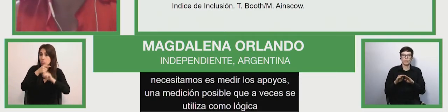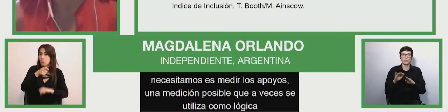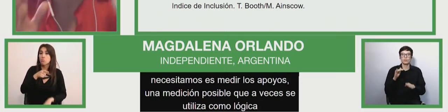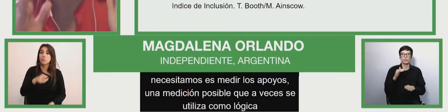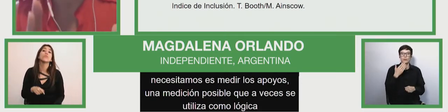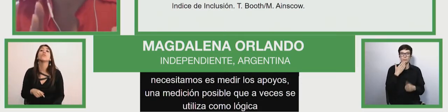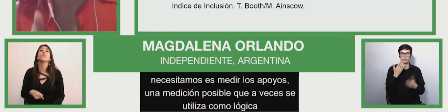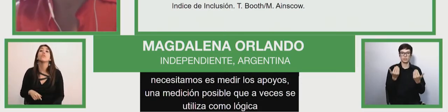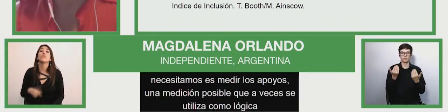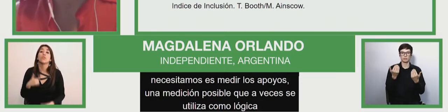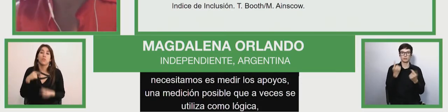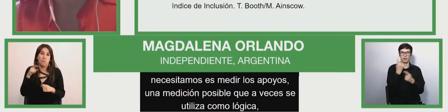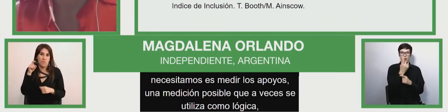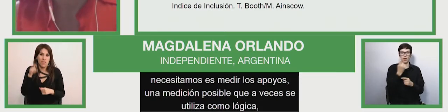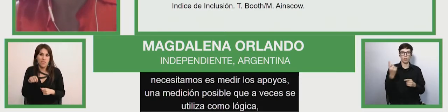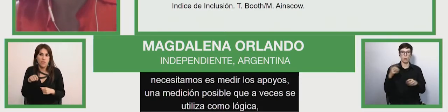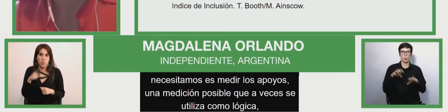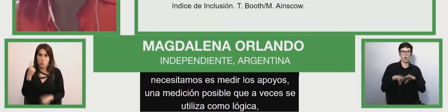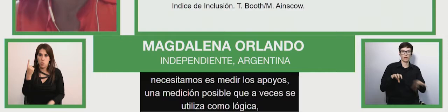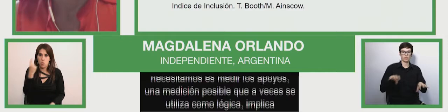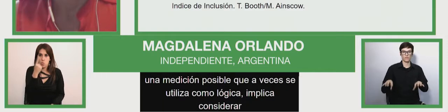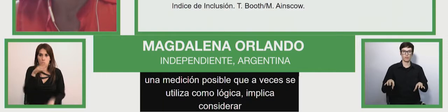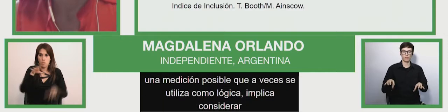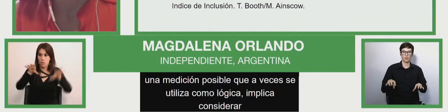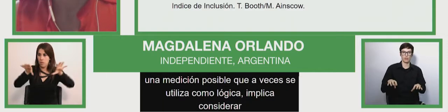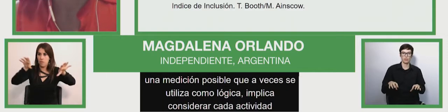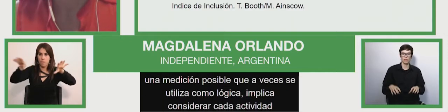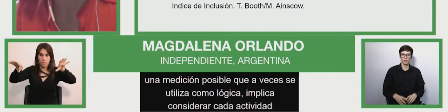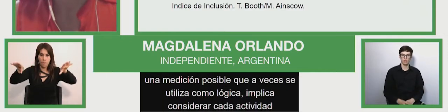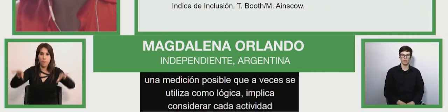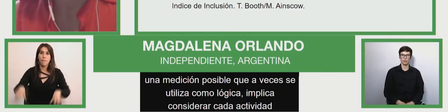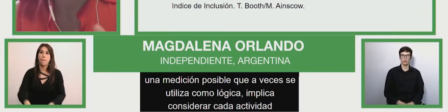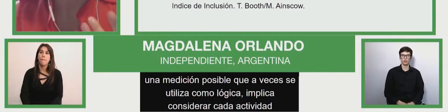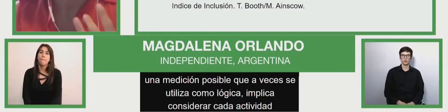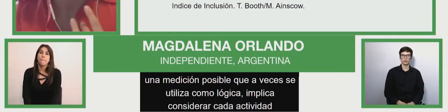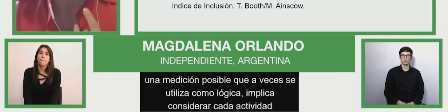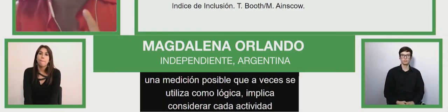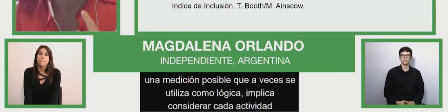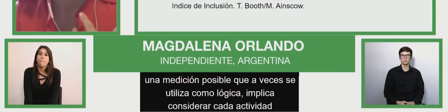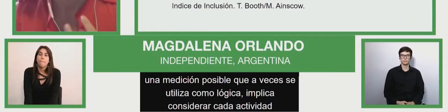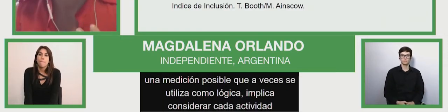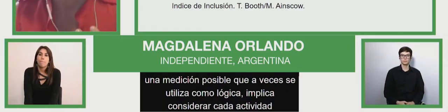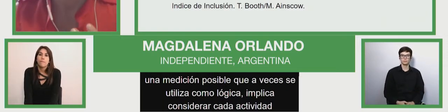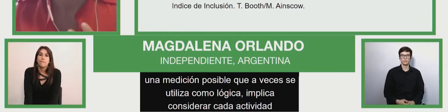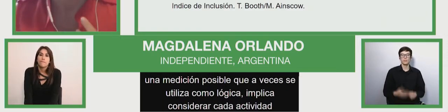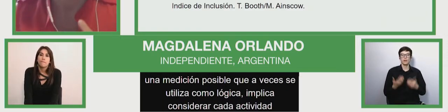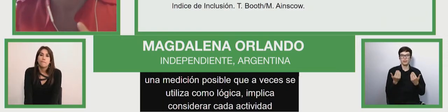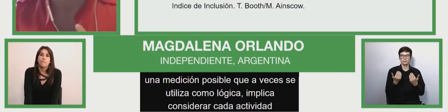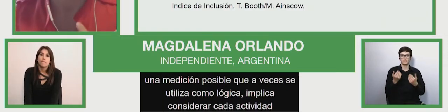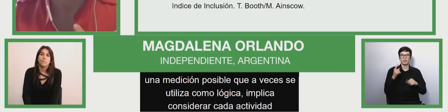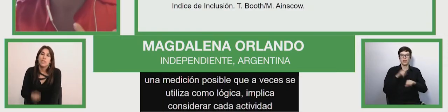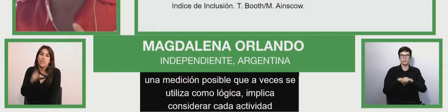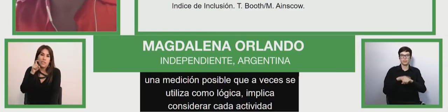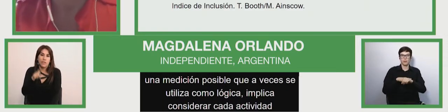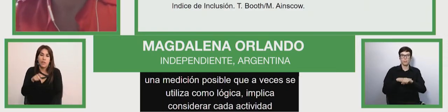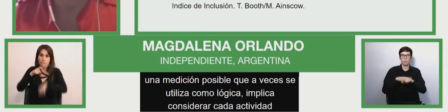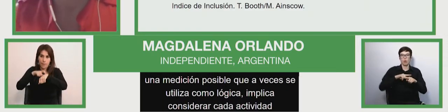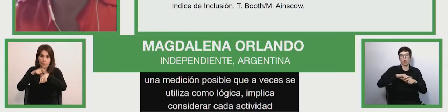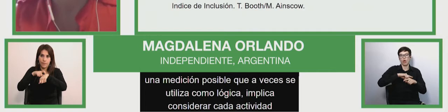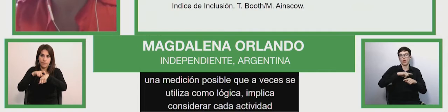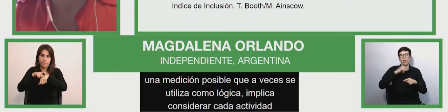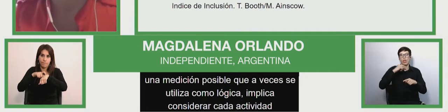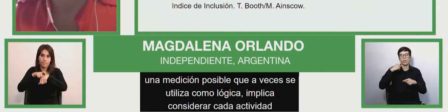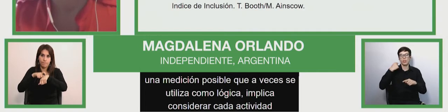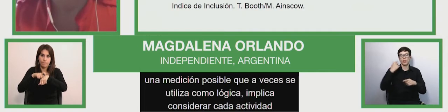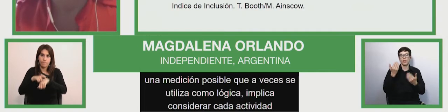considerar de cada actividad la frecuencia, el tiempo diario de apoyo y el tipo